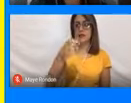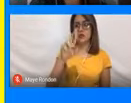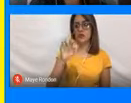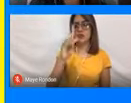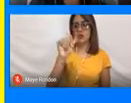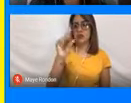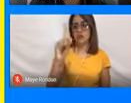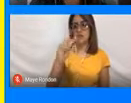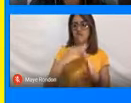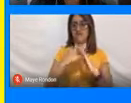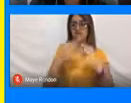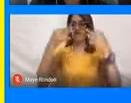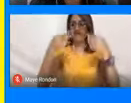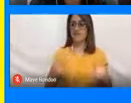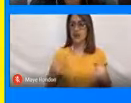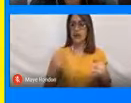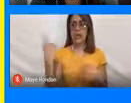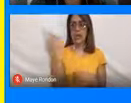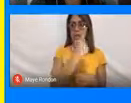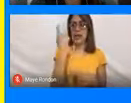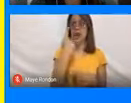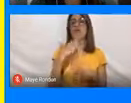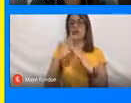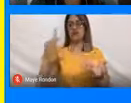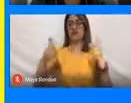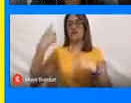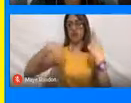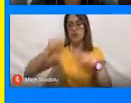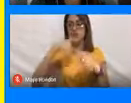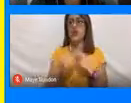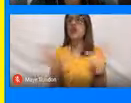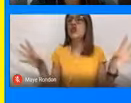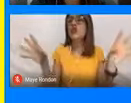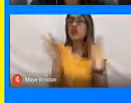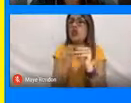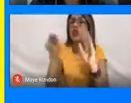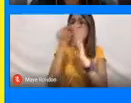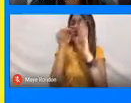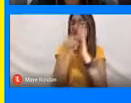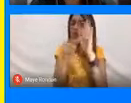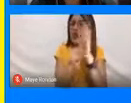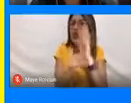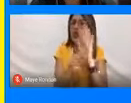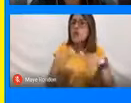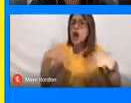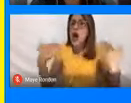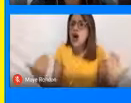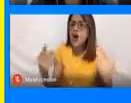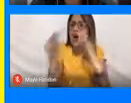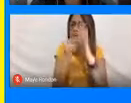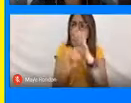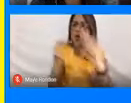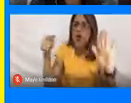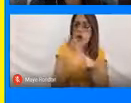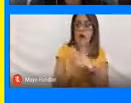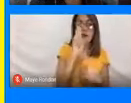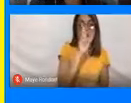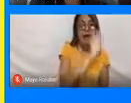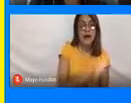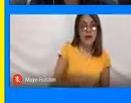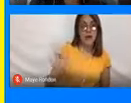y seguridad turística. Después vamos a abordar todo el marco normativo, tanto nacional